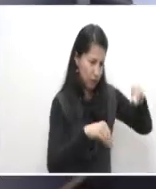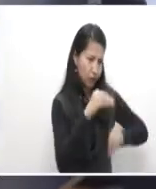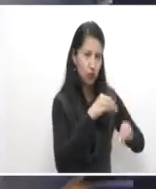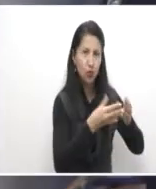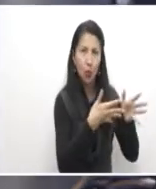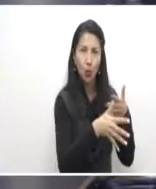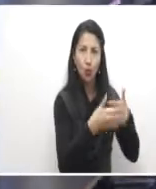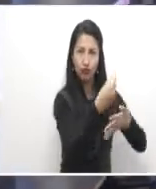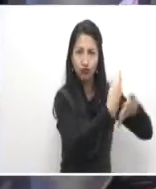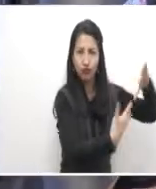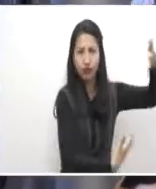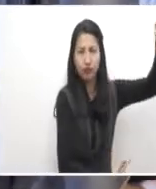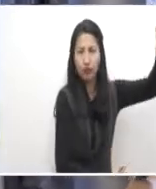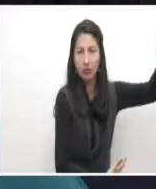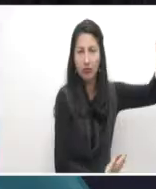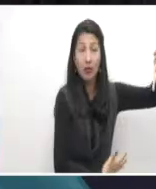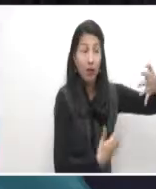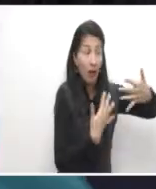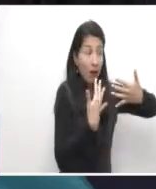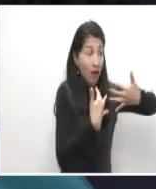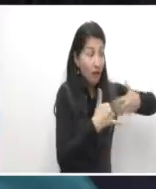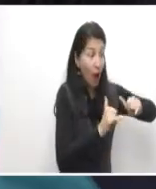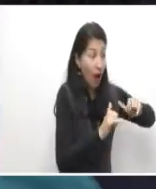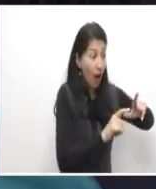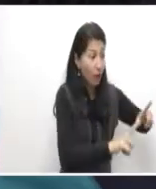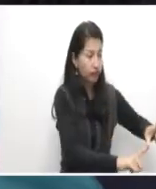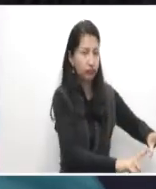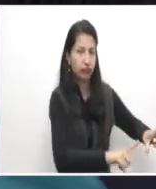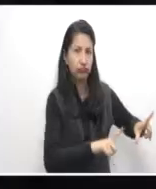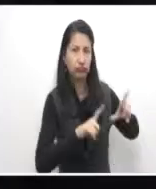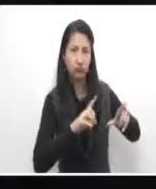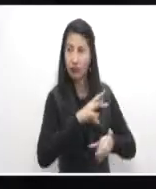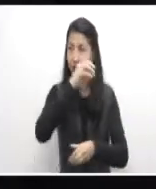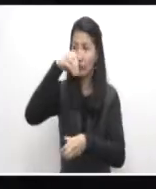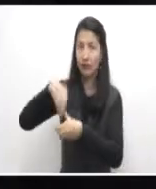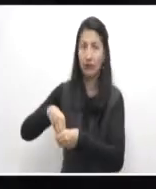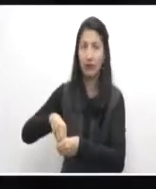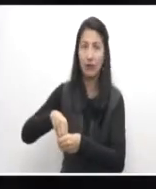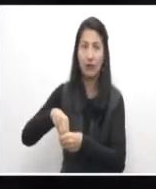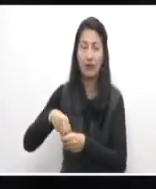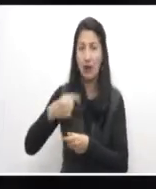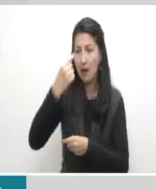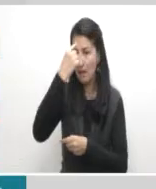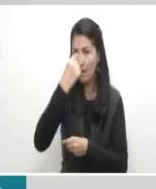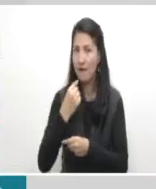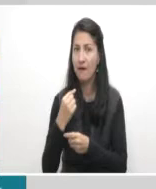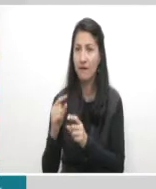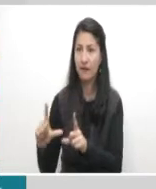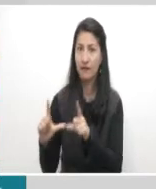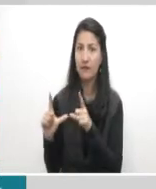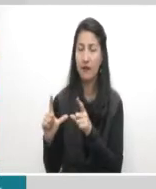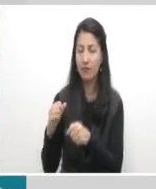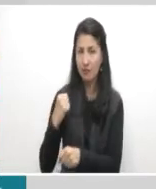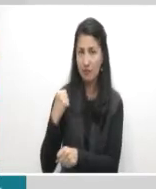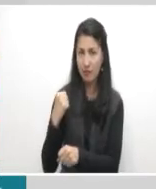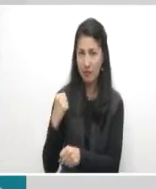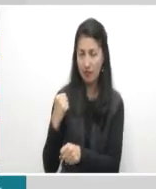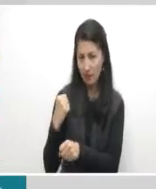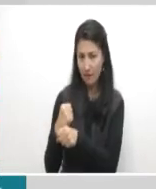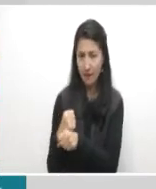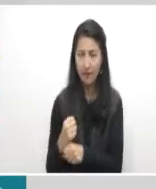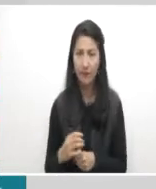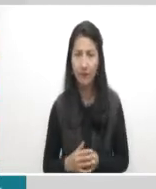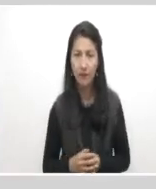demanda al terminar su proceso con su certificación para ubicarse laboralmente, que es la misión que tiene el SENA. Entre los programas que más